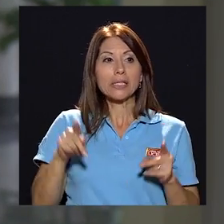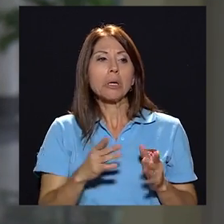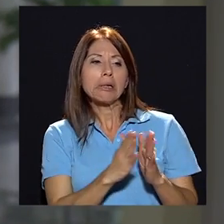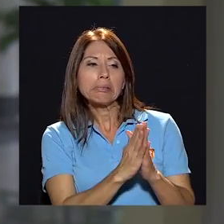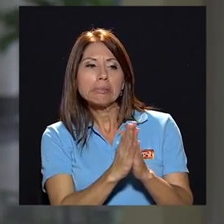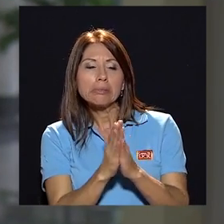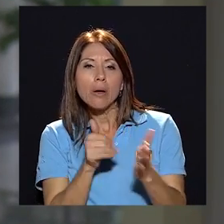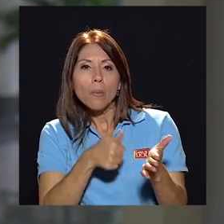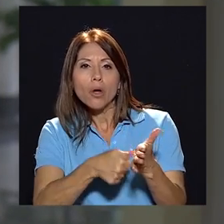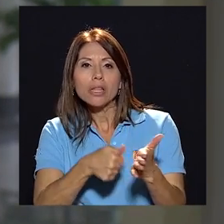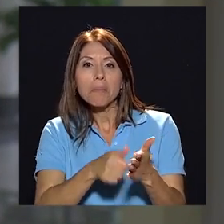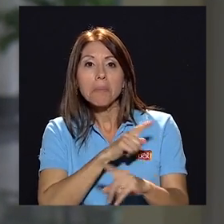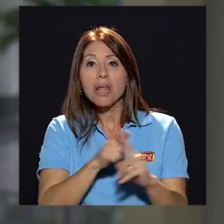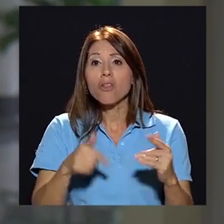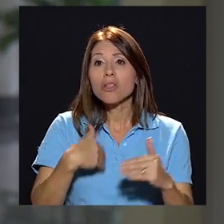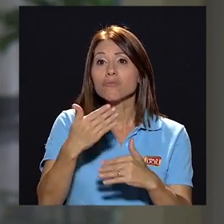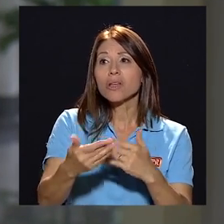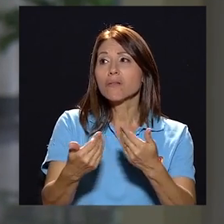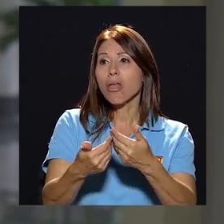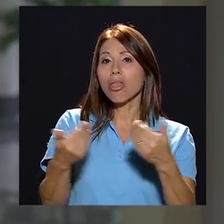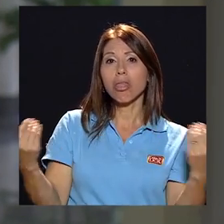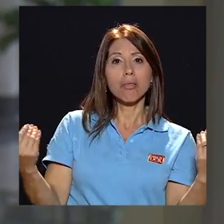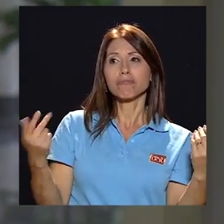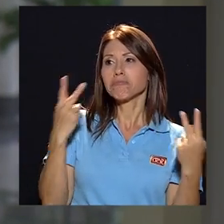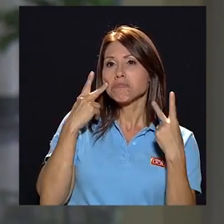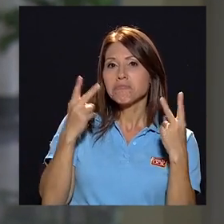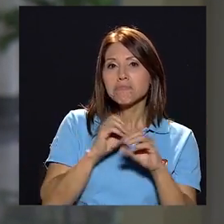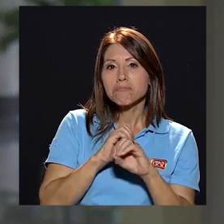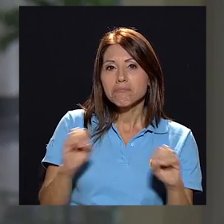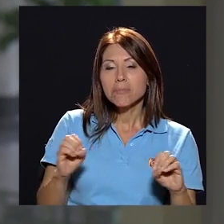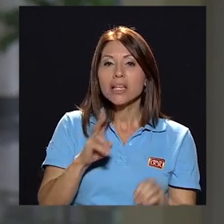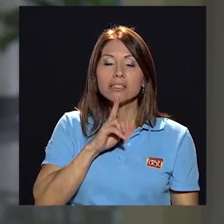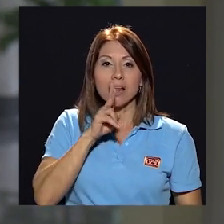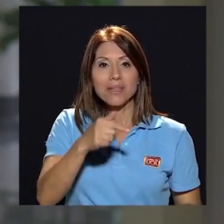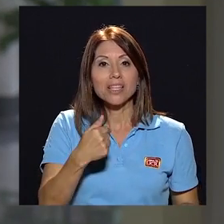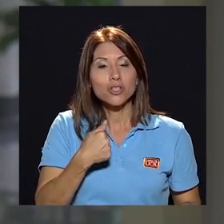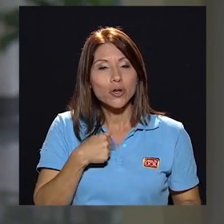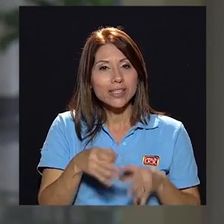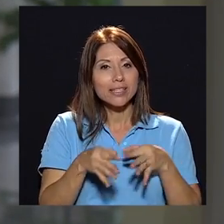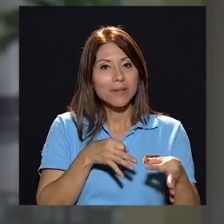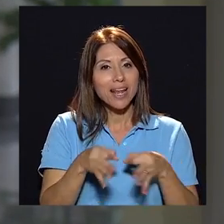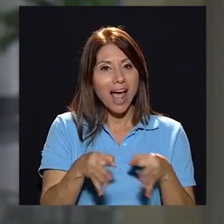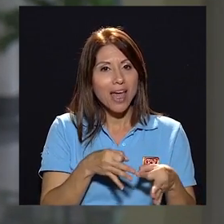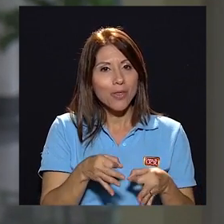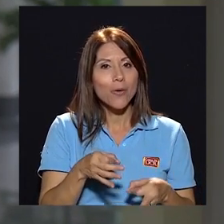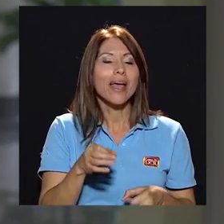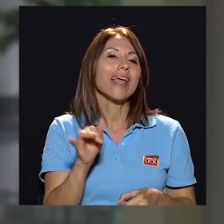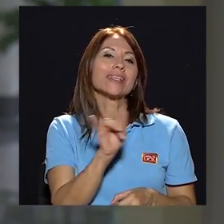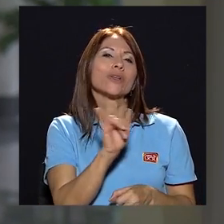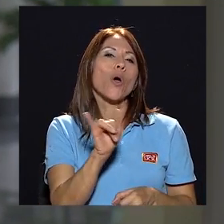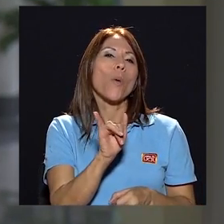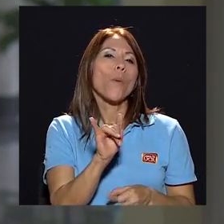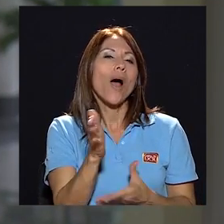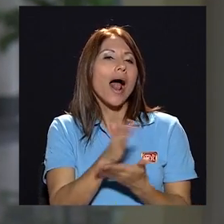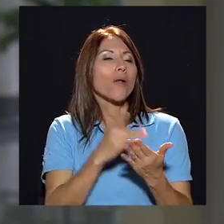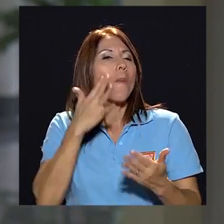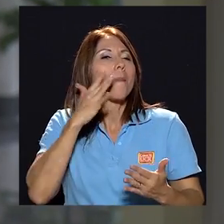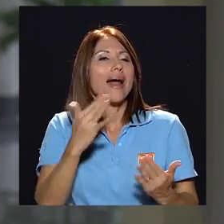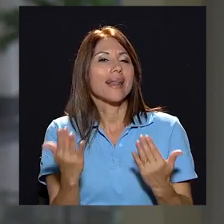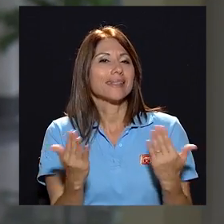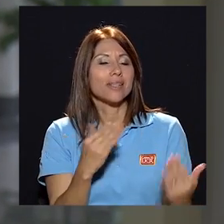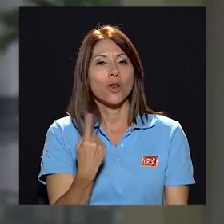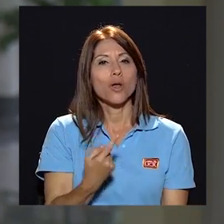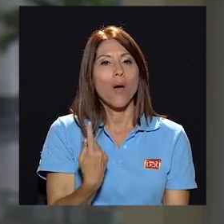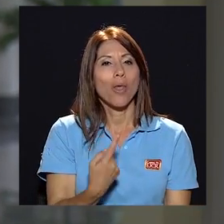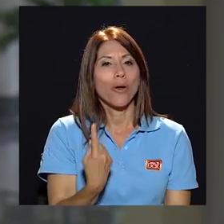voto y no las vuelven a ver realmente yo lo que les he explicado es que efectivamente es como si fuera un efecto licuadora